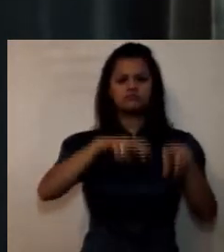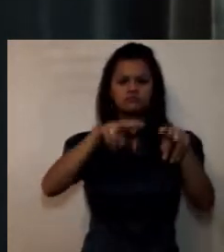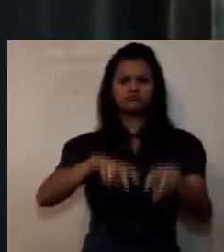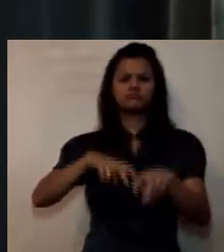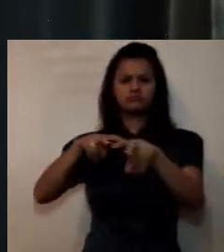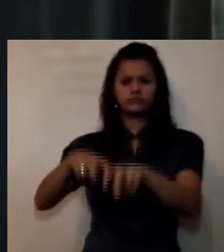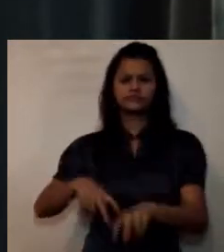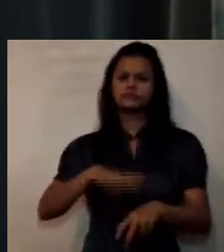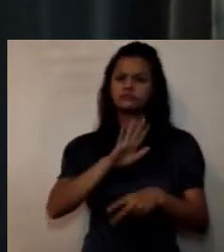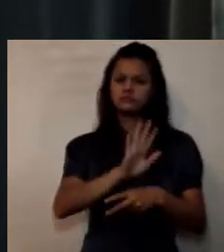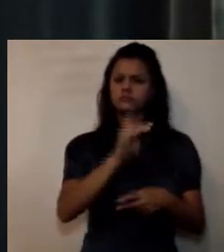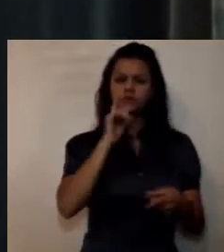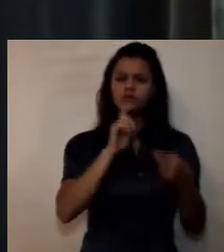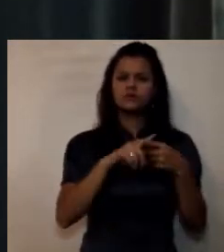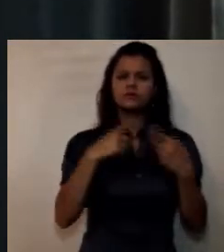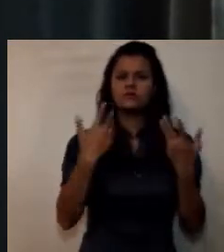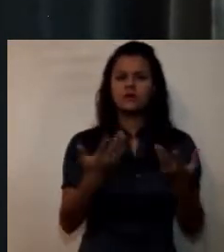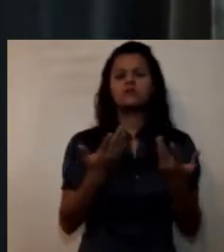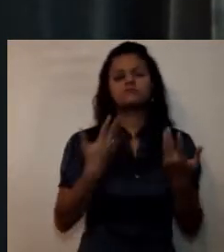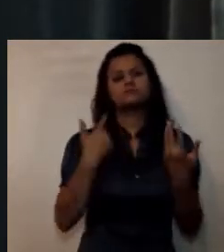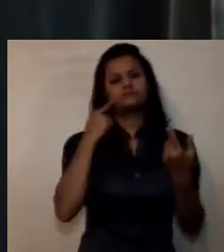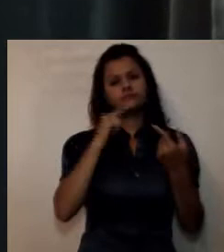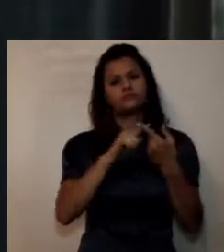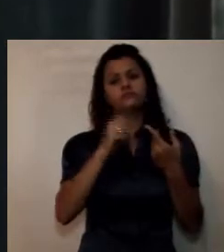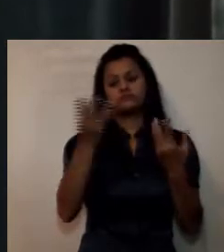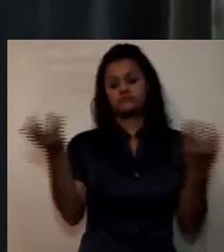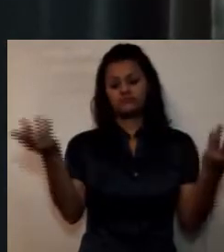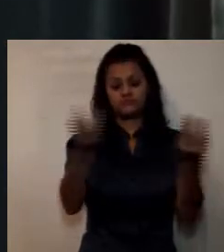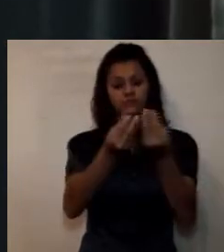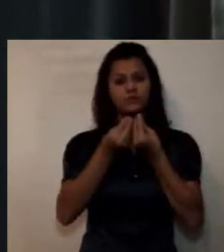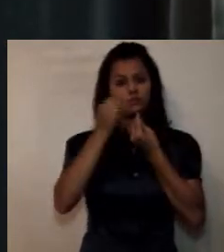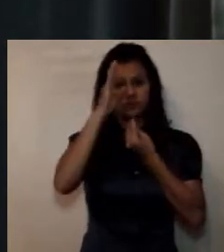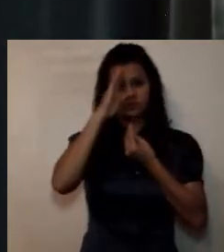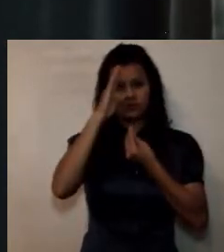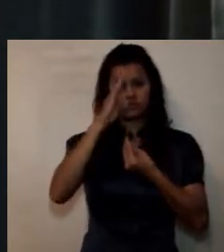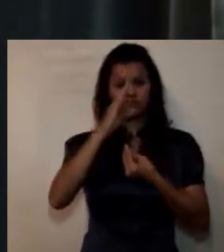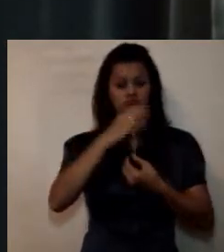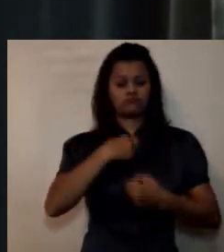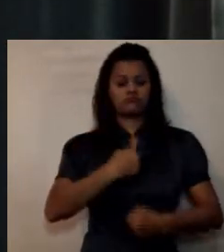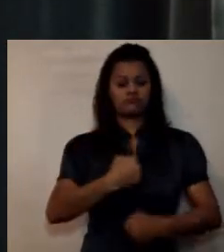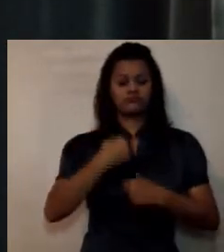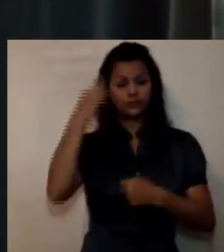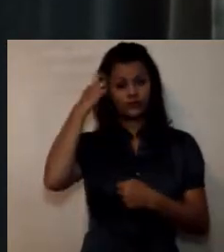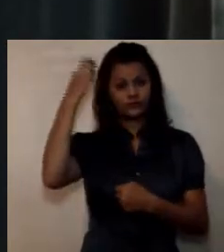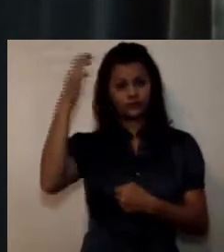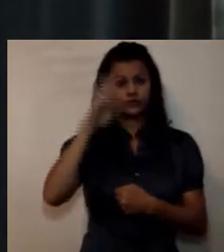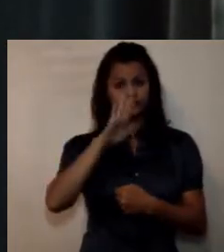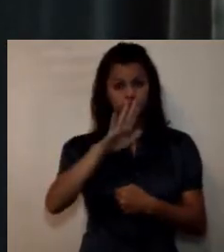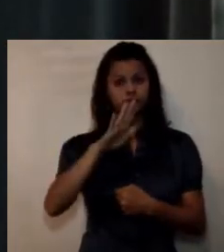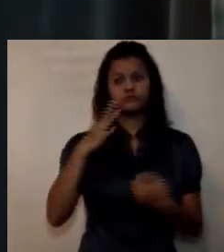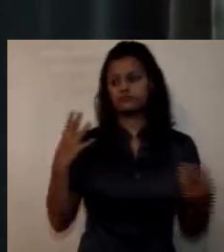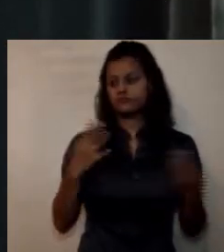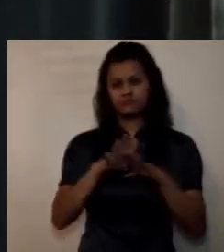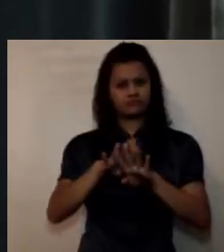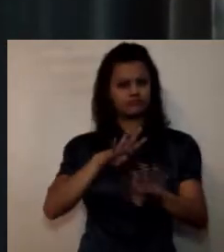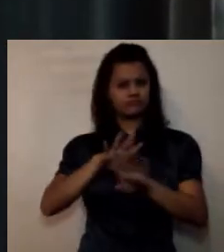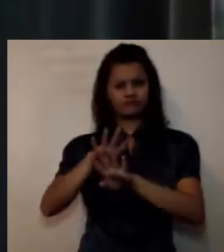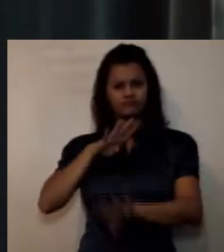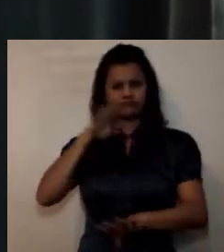para capacitar a los soldados profesionales del ejército nacional y de la armada nacional